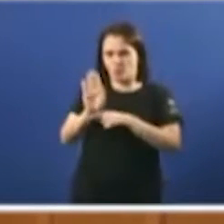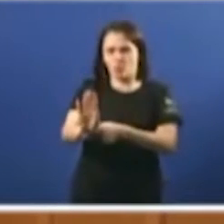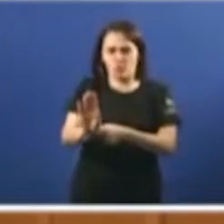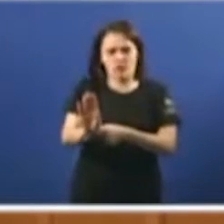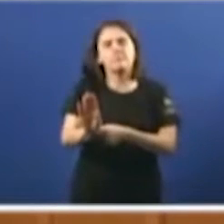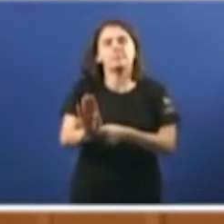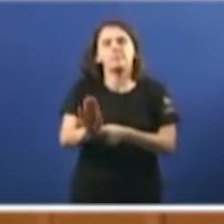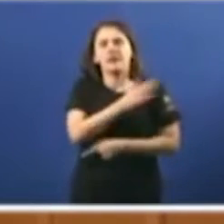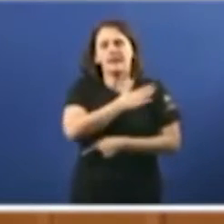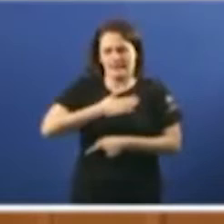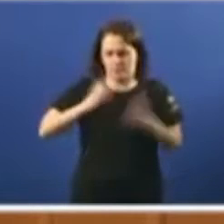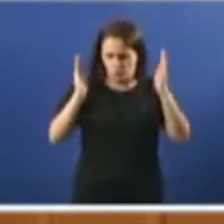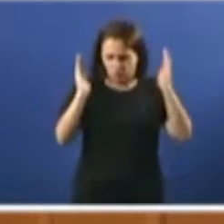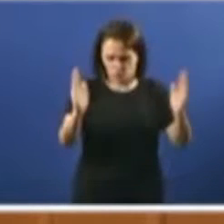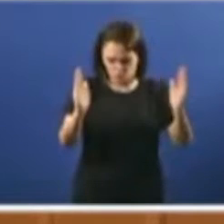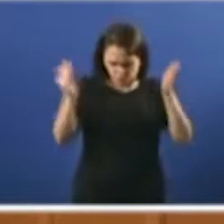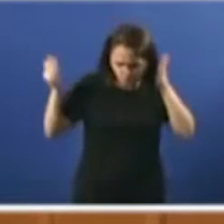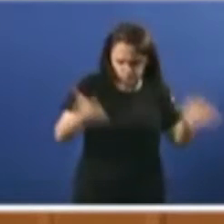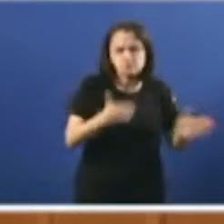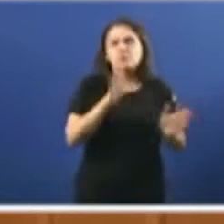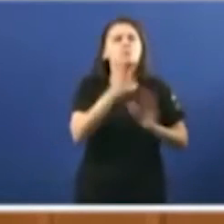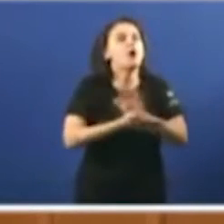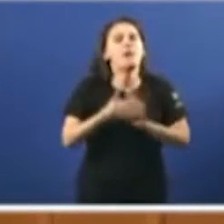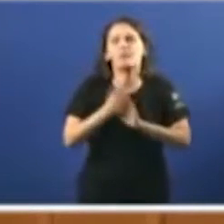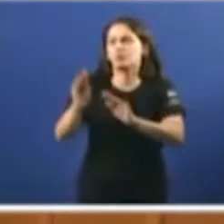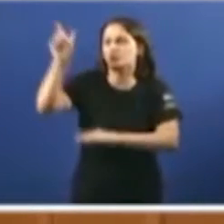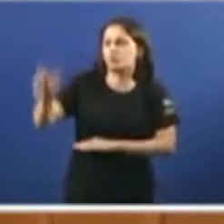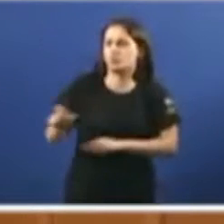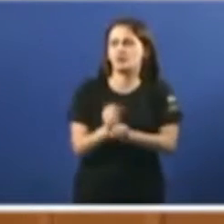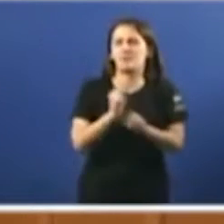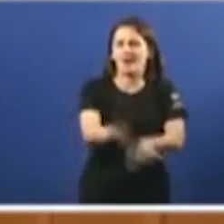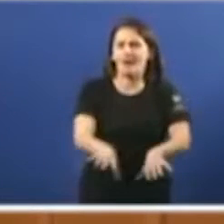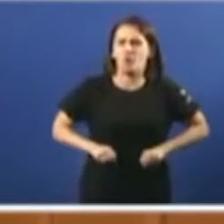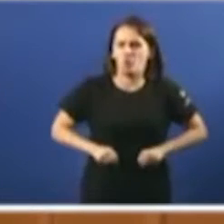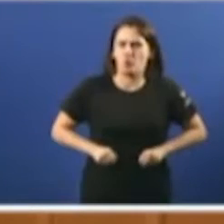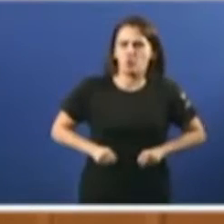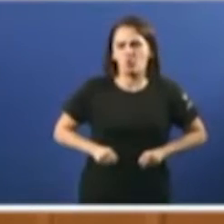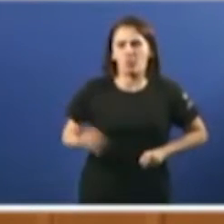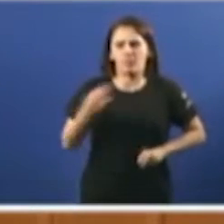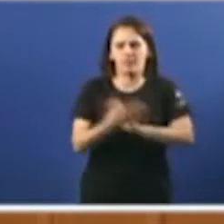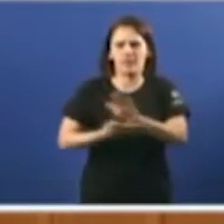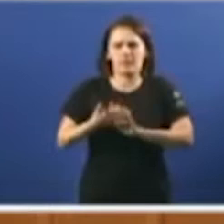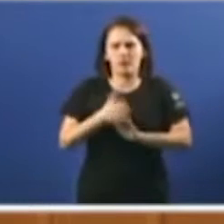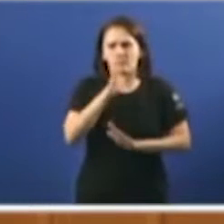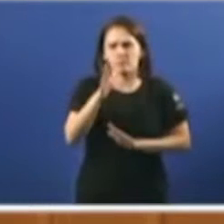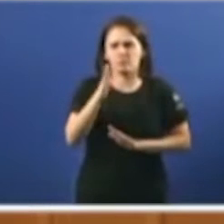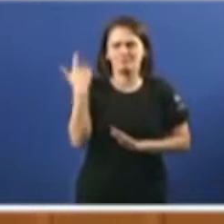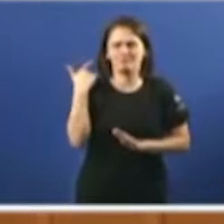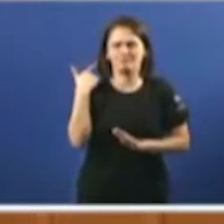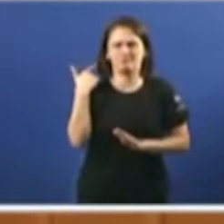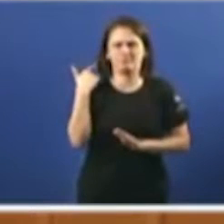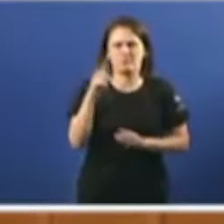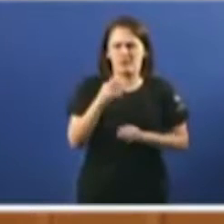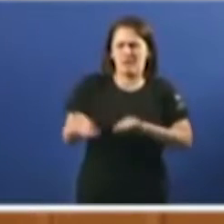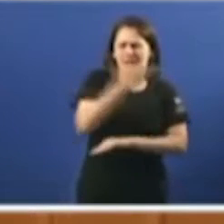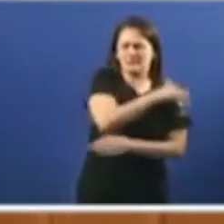Quixera de termo un momento niso, porque falamos efectivamente da figura que vostede ocupa. obviaría dicilo, pero tendo en conta o malentendido da Comisión previa,